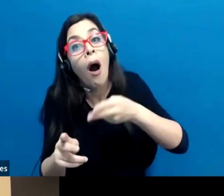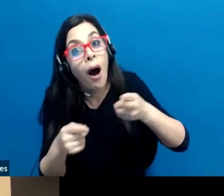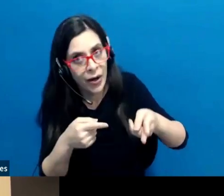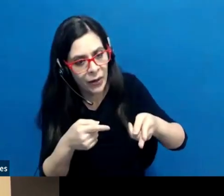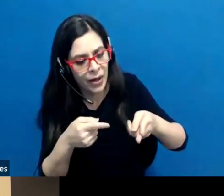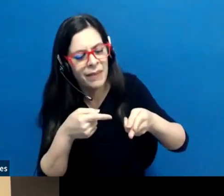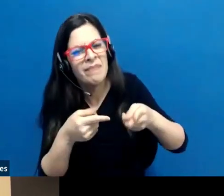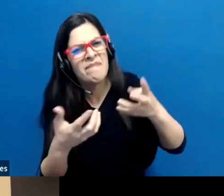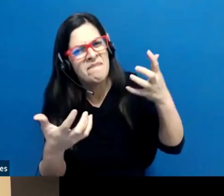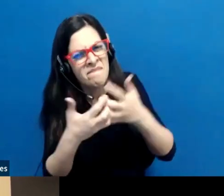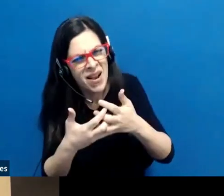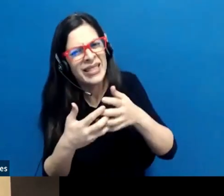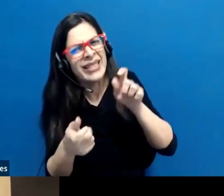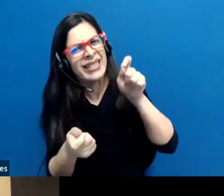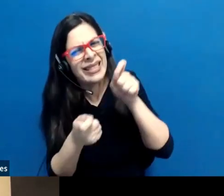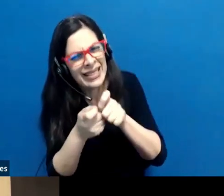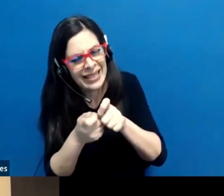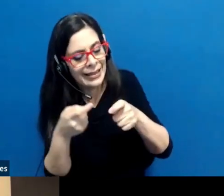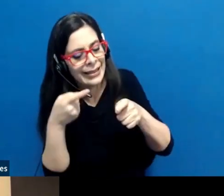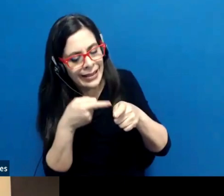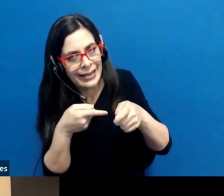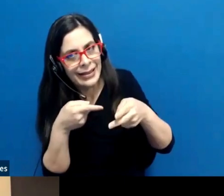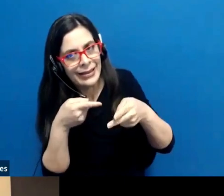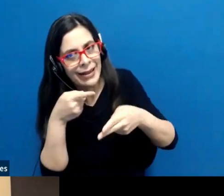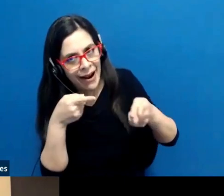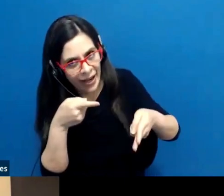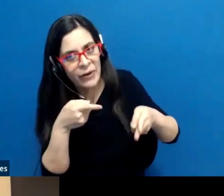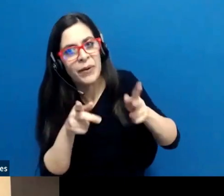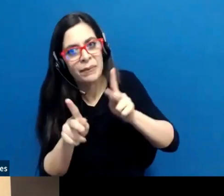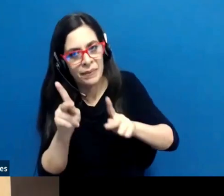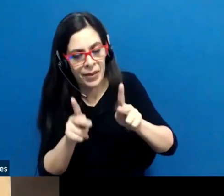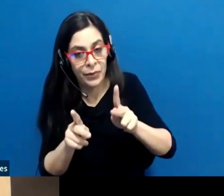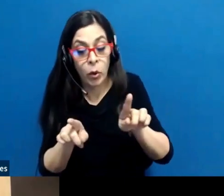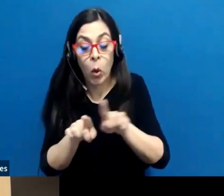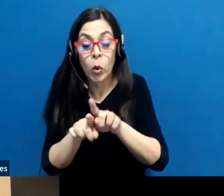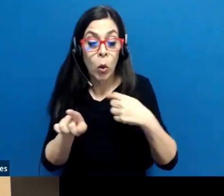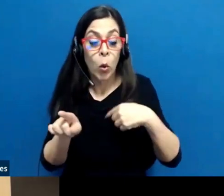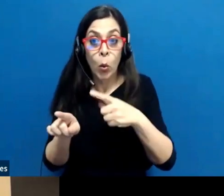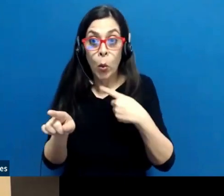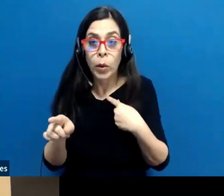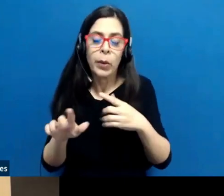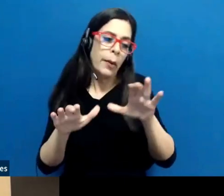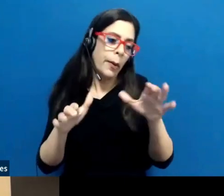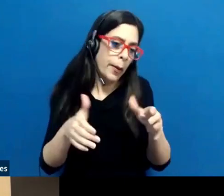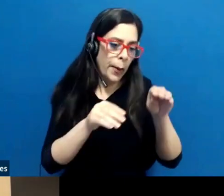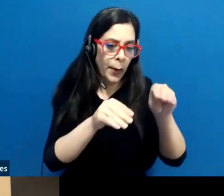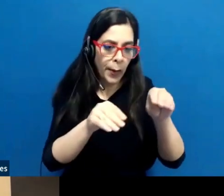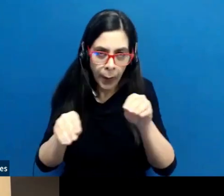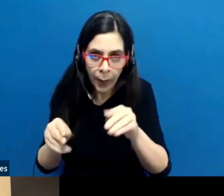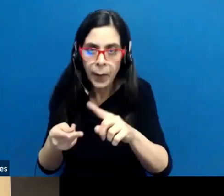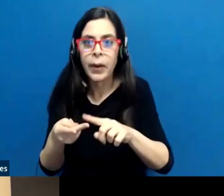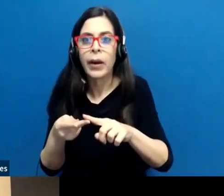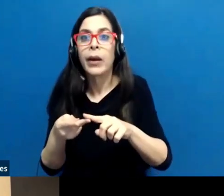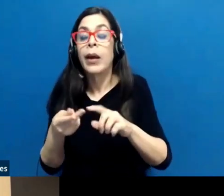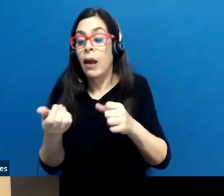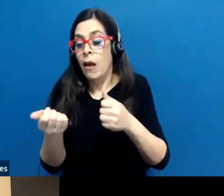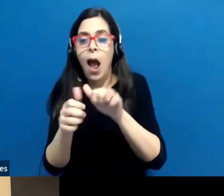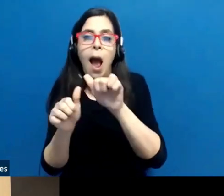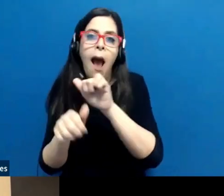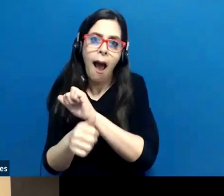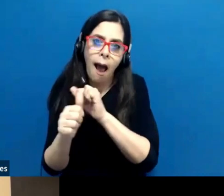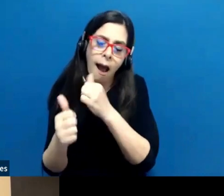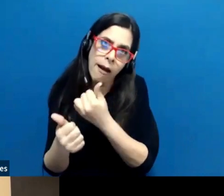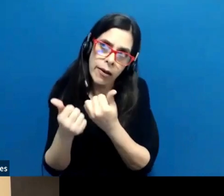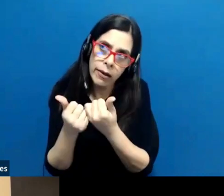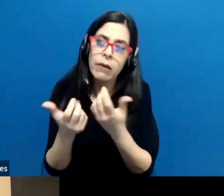dependencias del Poder Judicial para determinar las necesidades de adiestramiento. Es decir, damos apoyo a la Academia Judicial puertorriqueña para